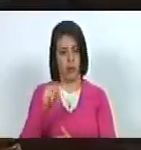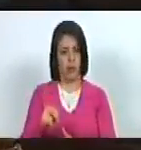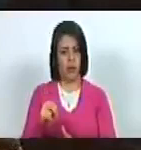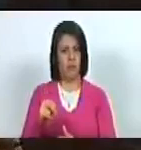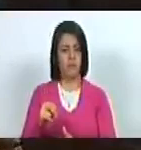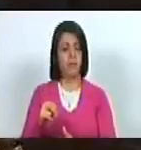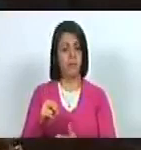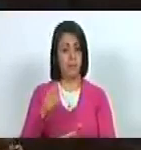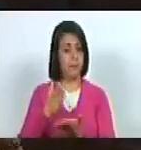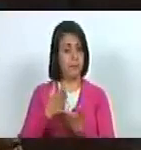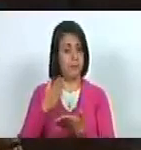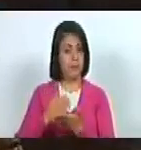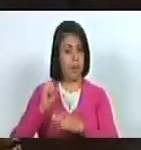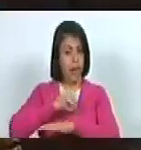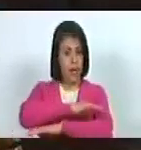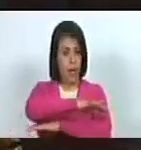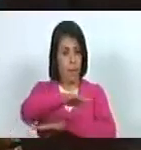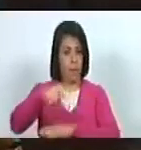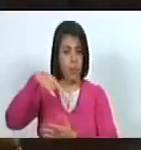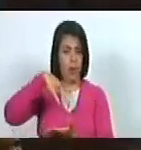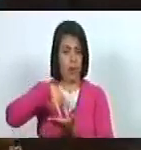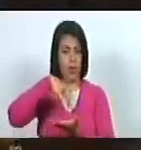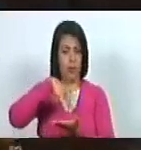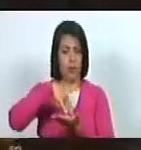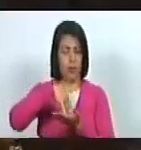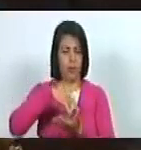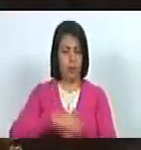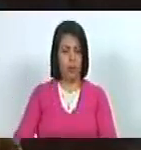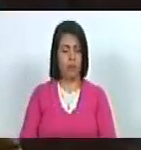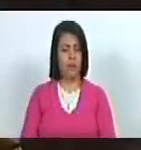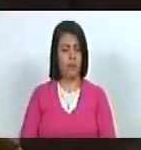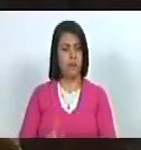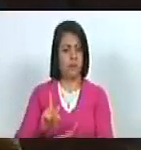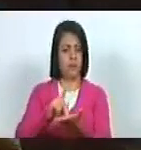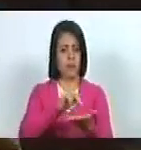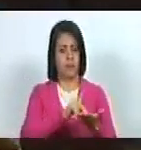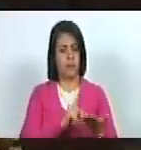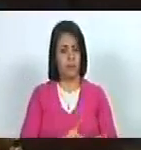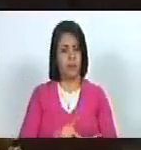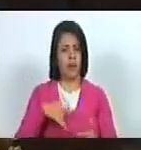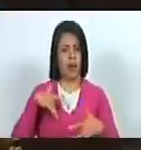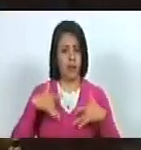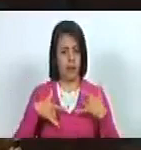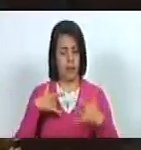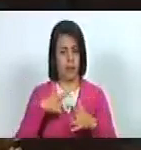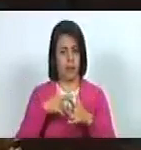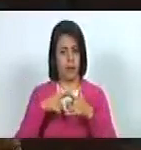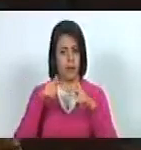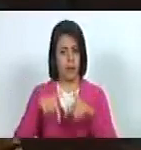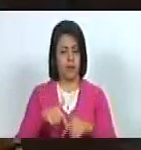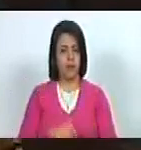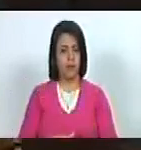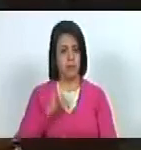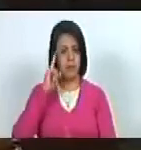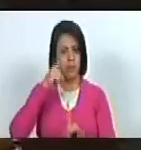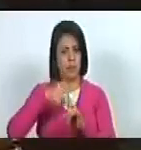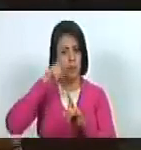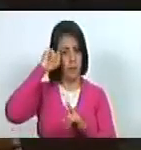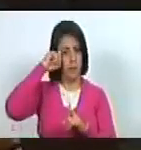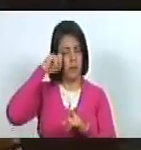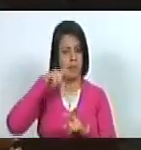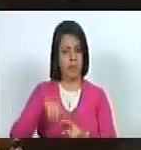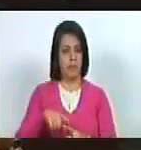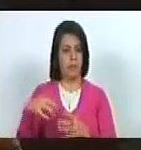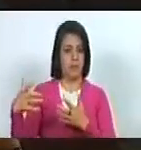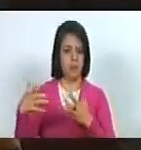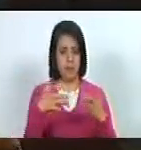glorioso campo de Carabobo donde participaban los actos con motivo de la conmemoración